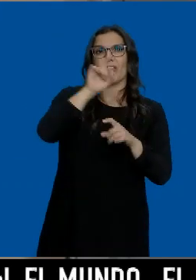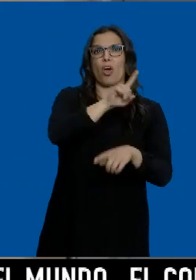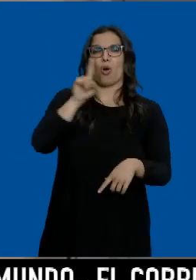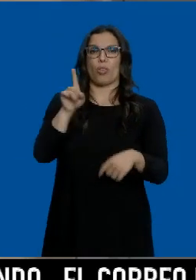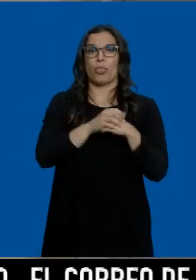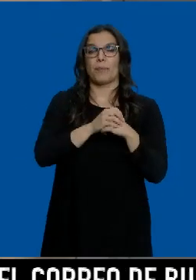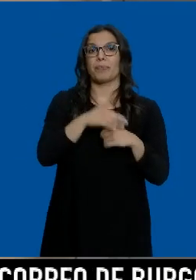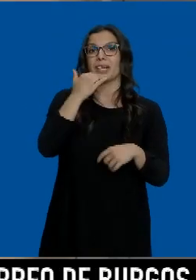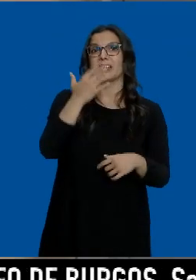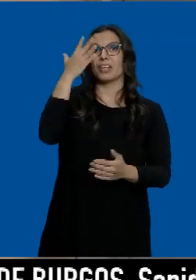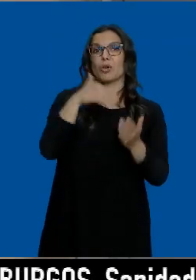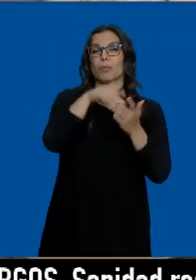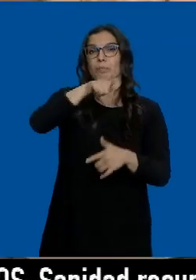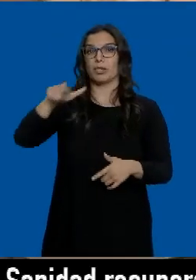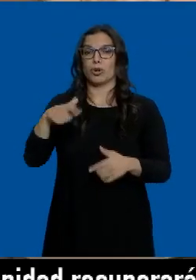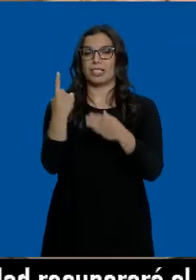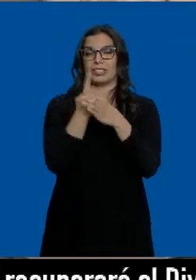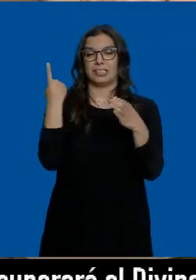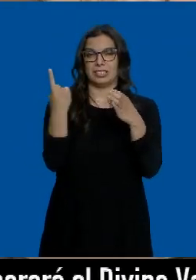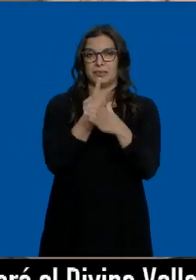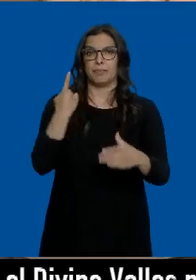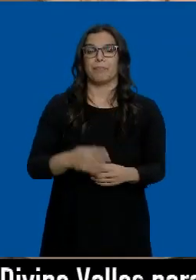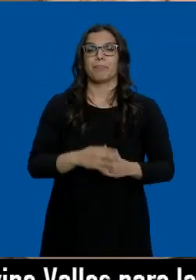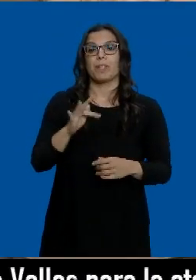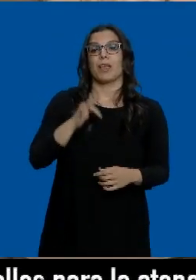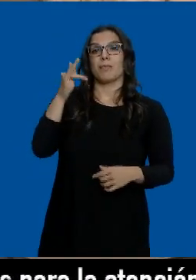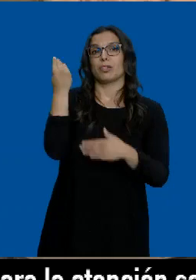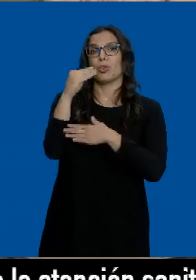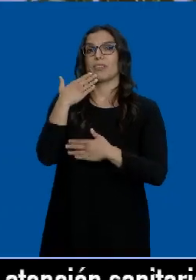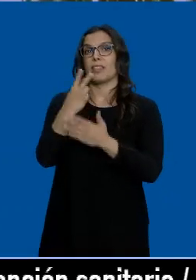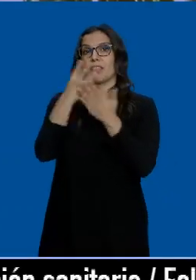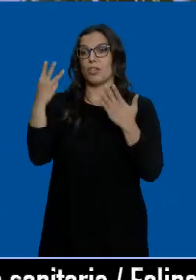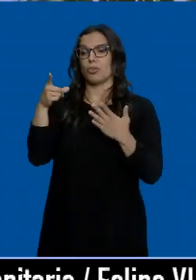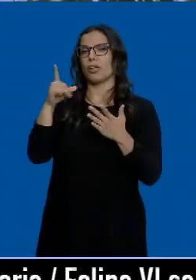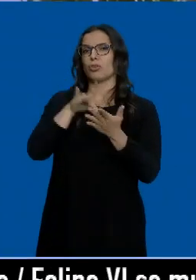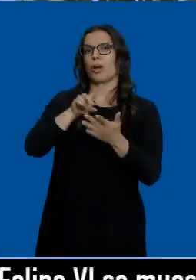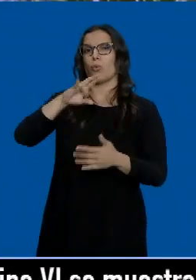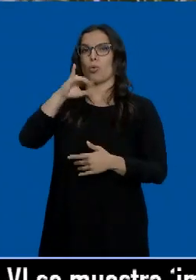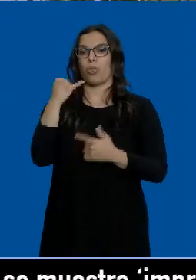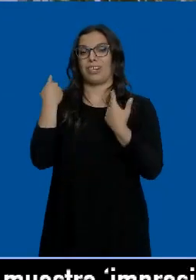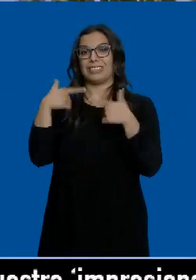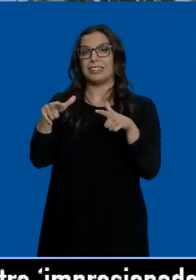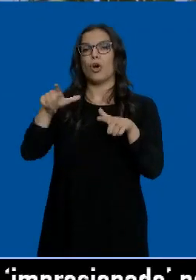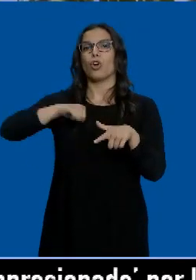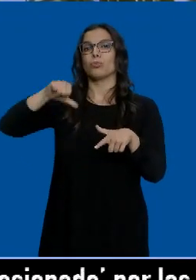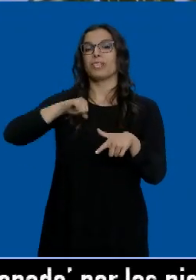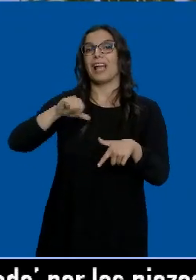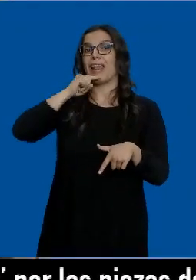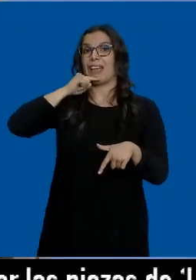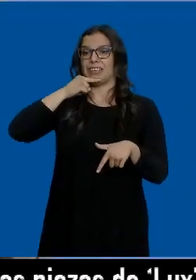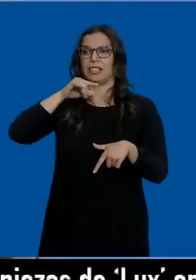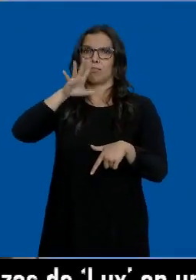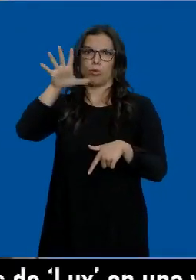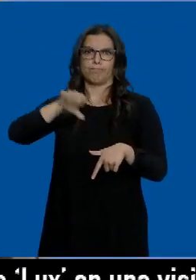y cerca de 5.000 personas en cuarentena. Además un joven de 18 años está ingresado a la UCI del Hospital de Elche tras contagiarse en este brote.